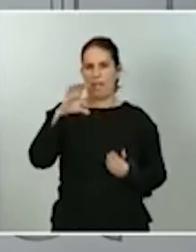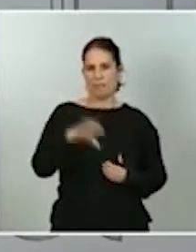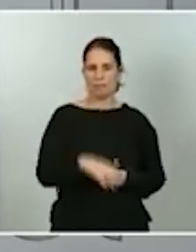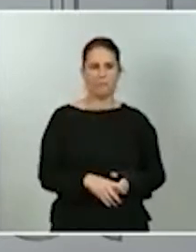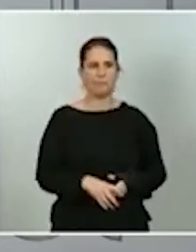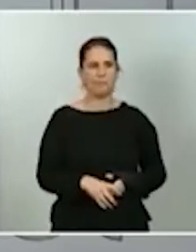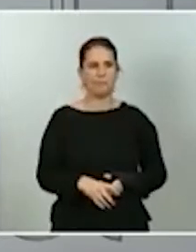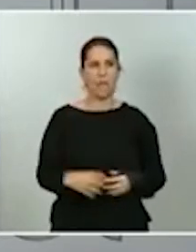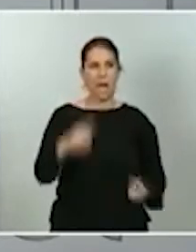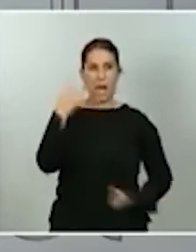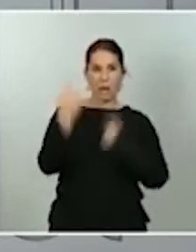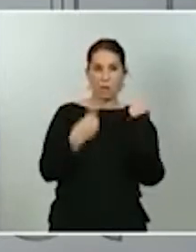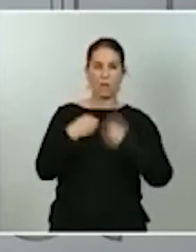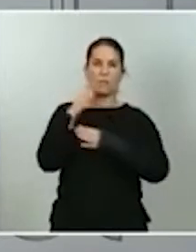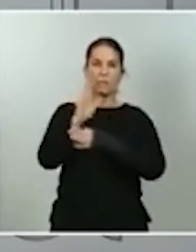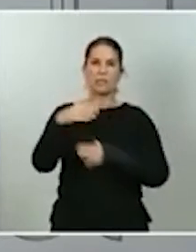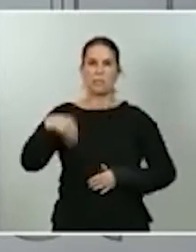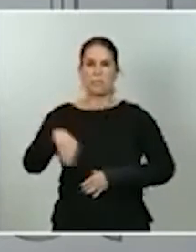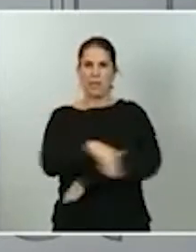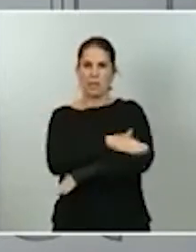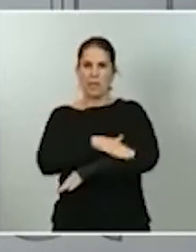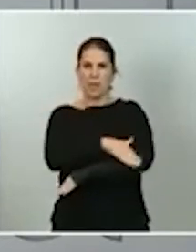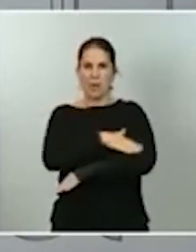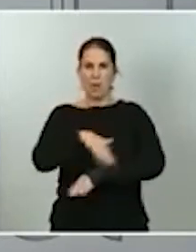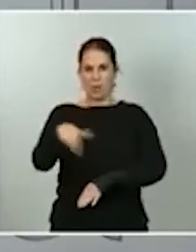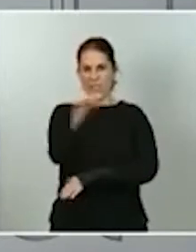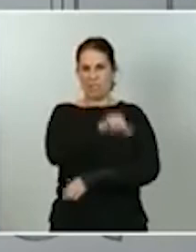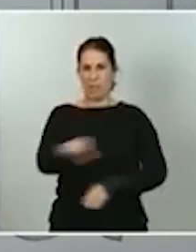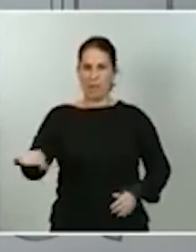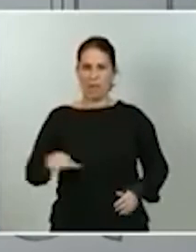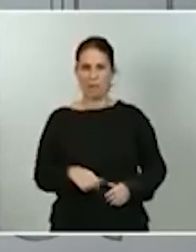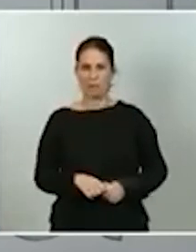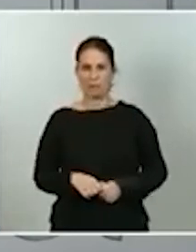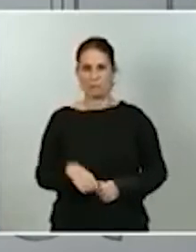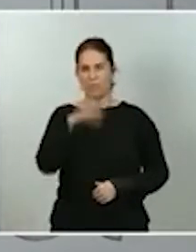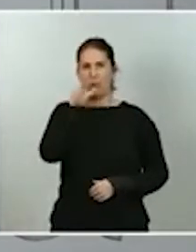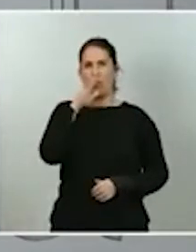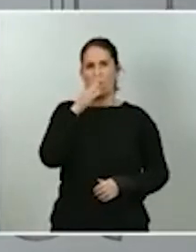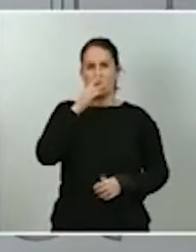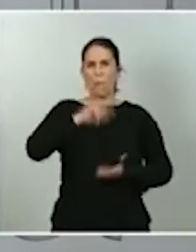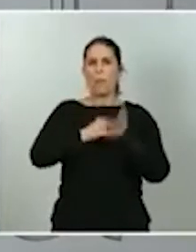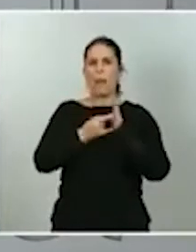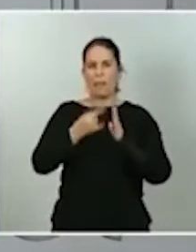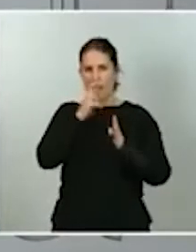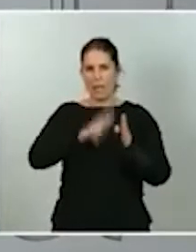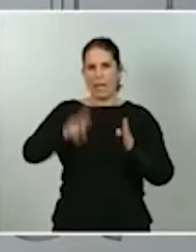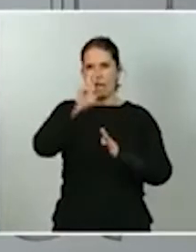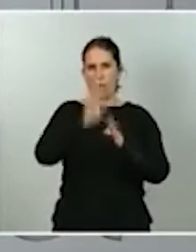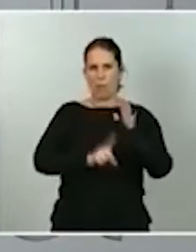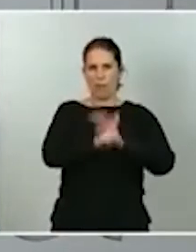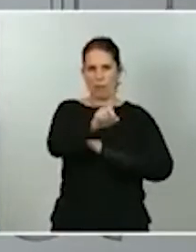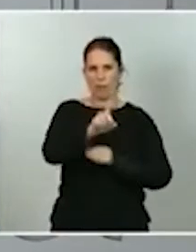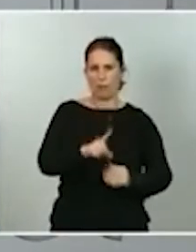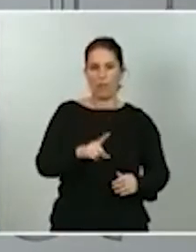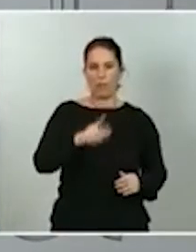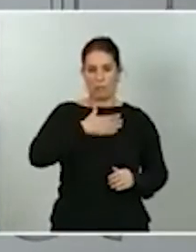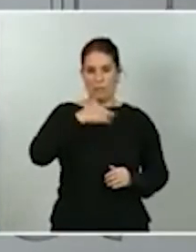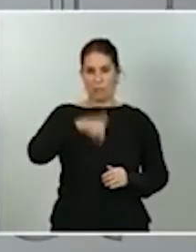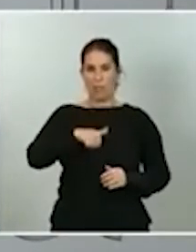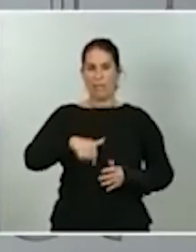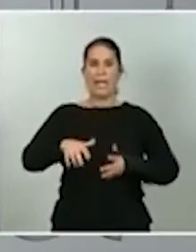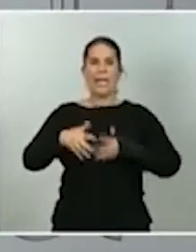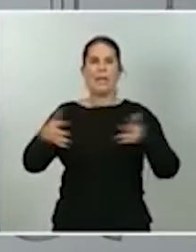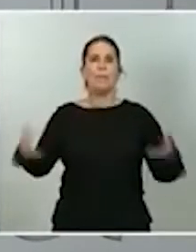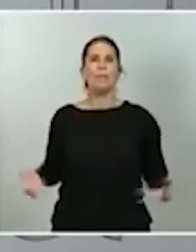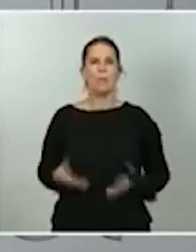el presidente del Gobierno a lo largo de esta semana con motivo del plan de recuperación y desde aquí el impulso que la Unión Europea